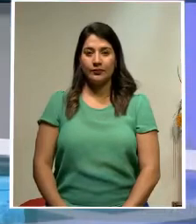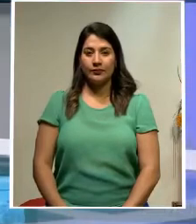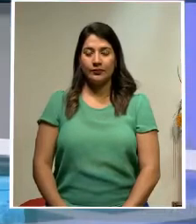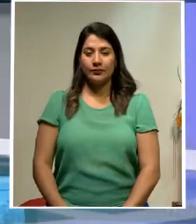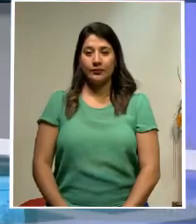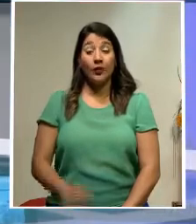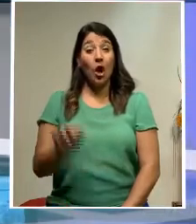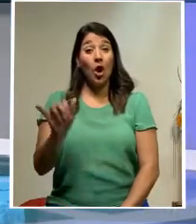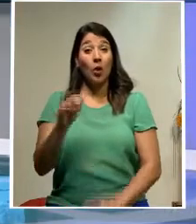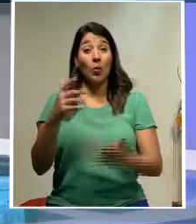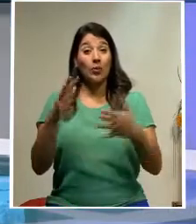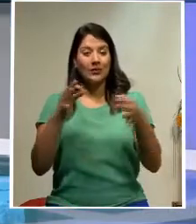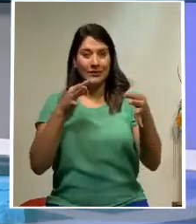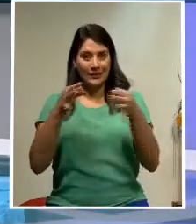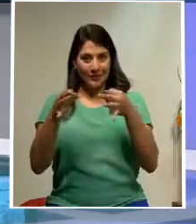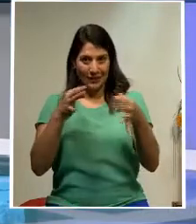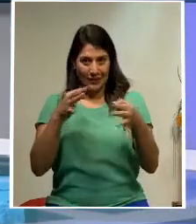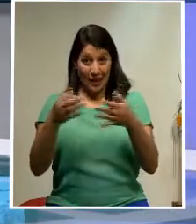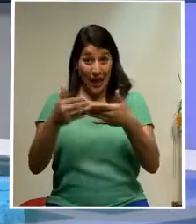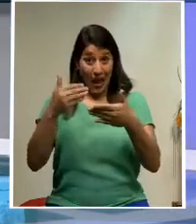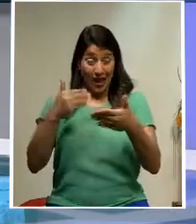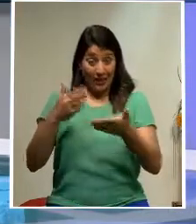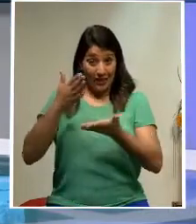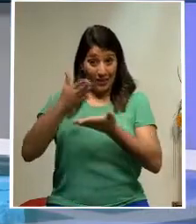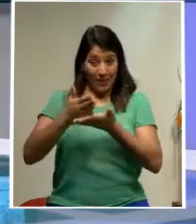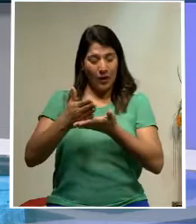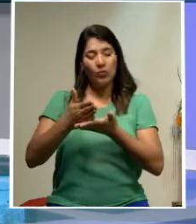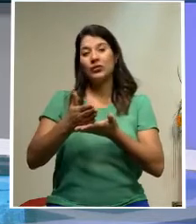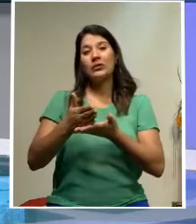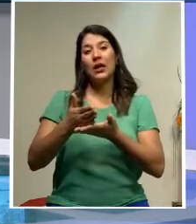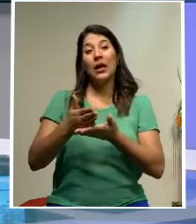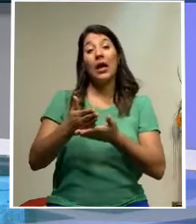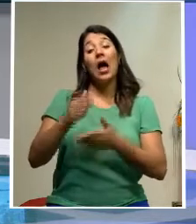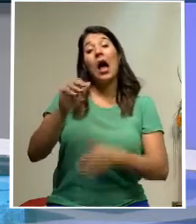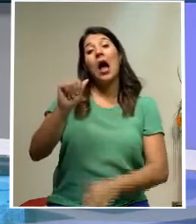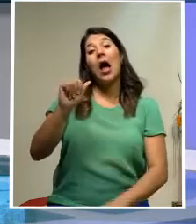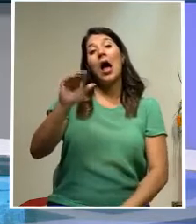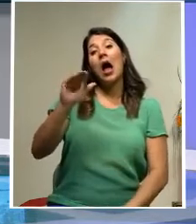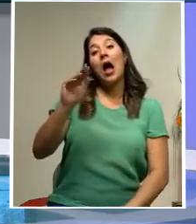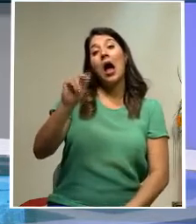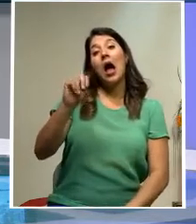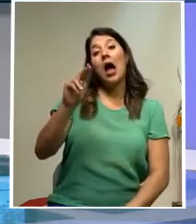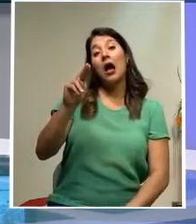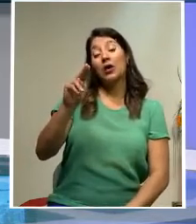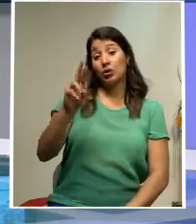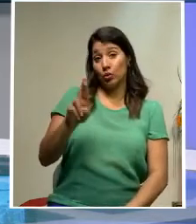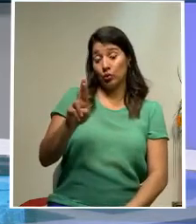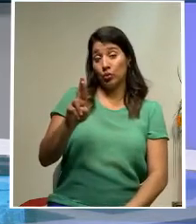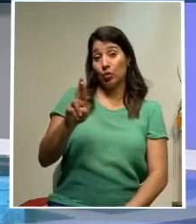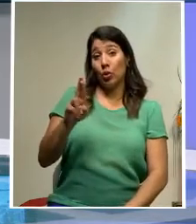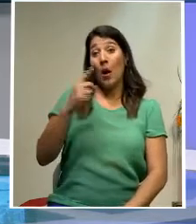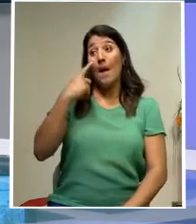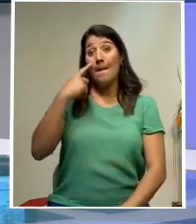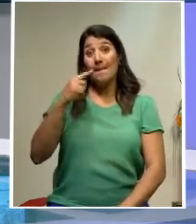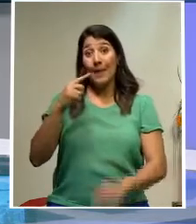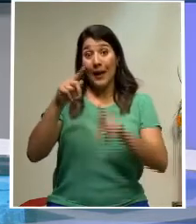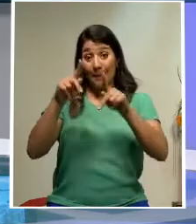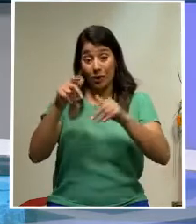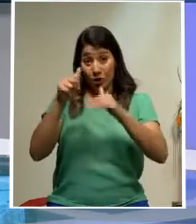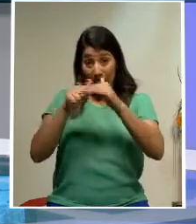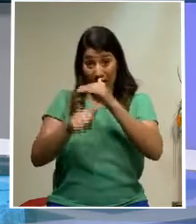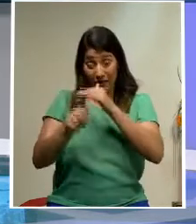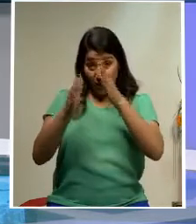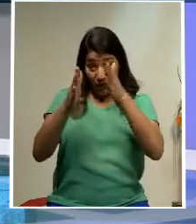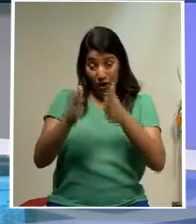Como le adelantábamos al ir a la pausa, la Agencia de la Organización de las Naciones Unidas para los Refugiados, el